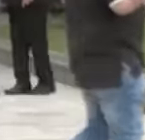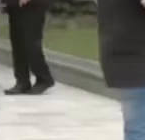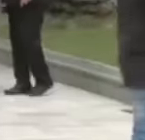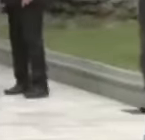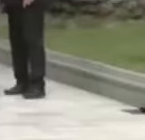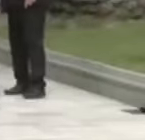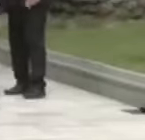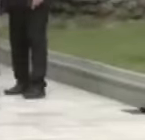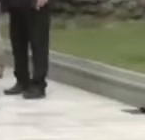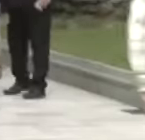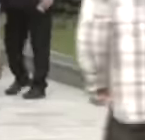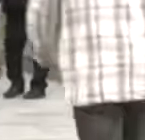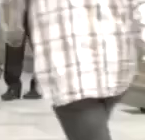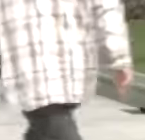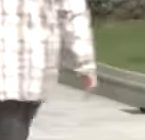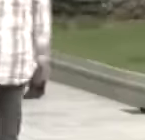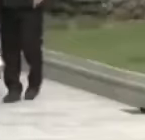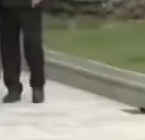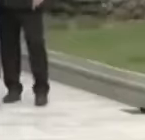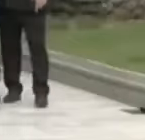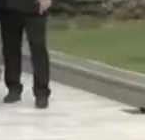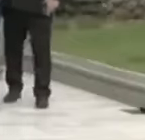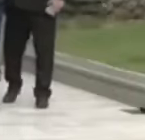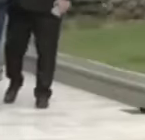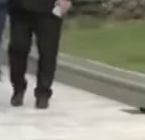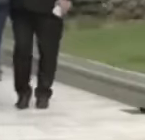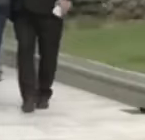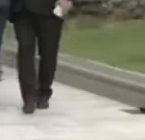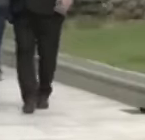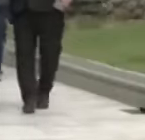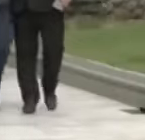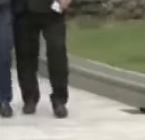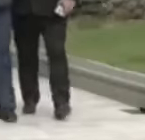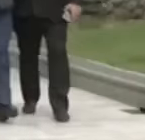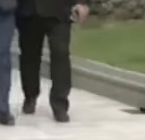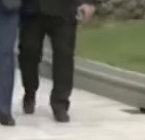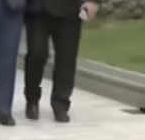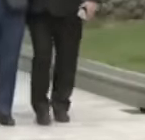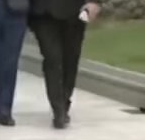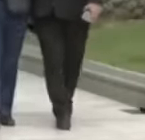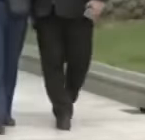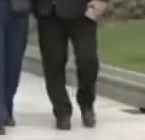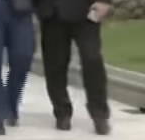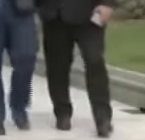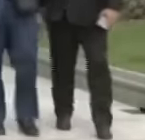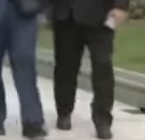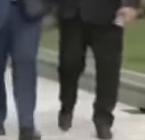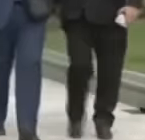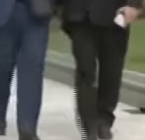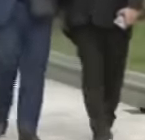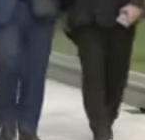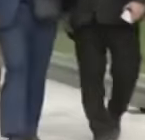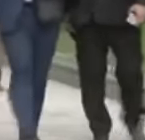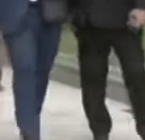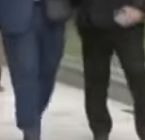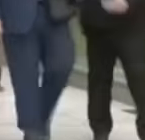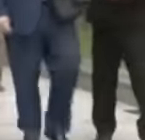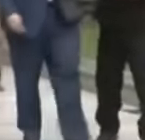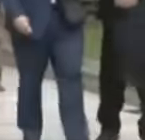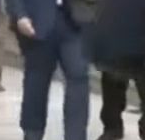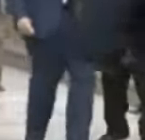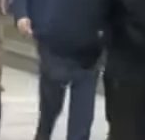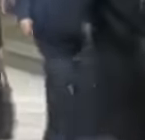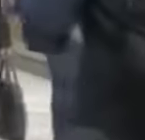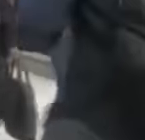Asamblea Nacional, Jorge Rodríguez, expresando su admiración y afirmando que la ponencia del embajador y doctor Samuel Moncada